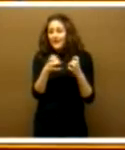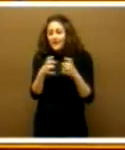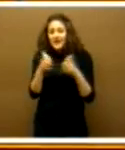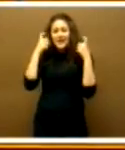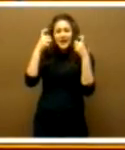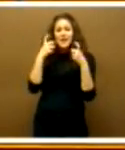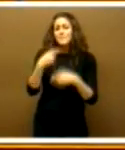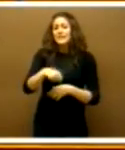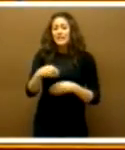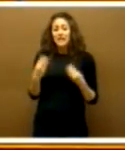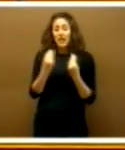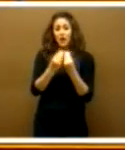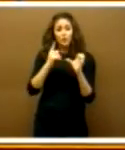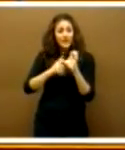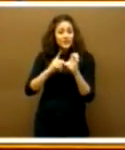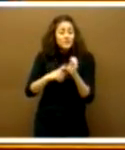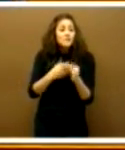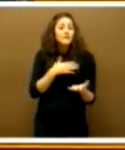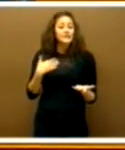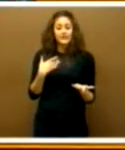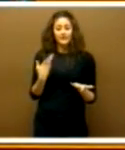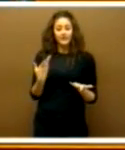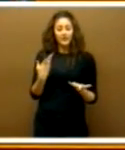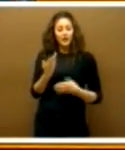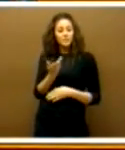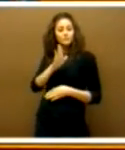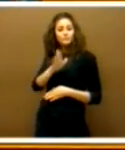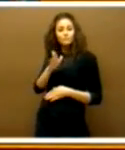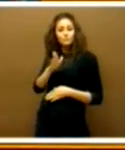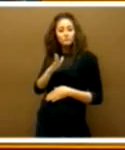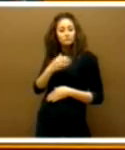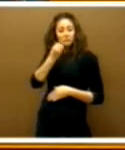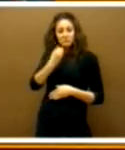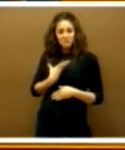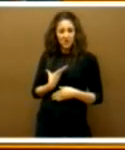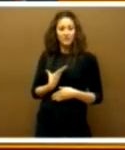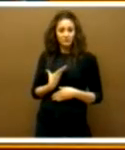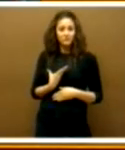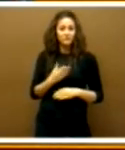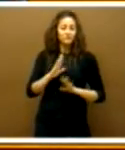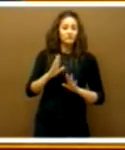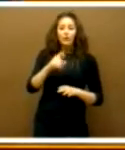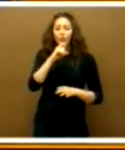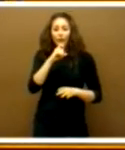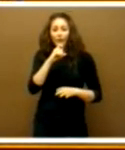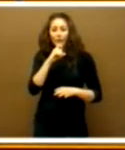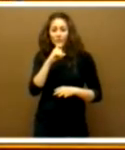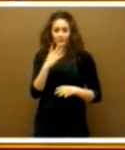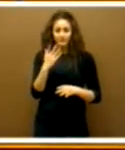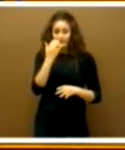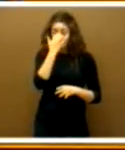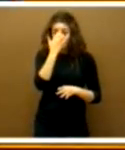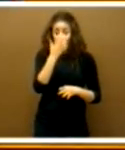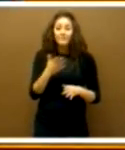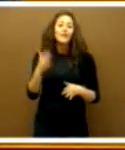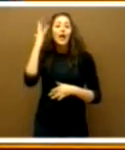el presidente de la Junta de Extremadura, de quedar bien con todo el mundo. Pero eso sí, tergiversando, como siempre, la